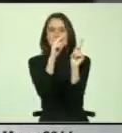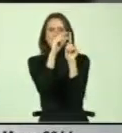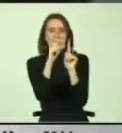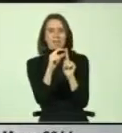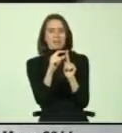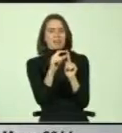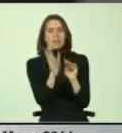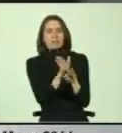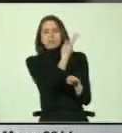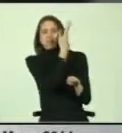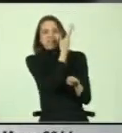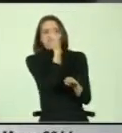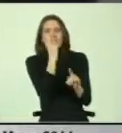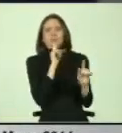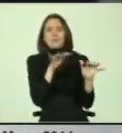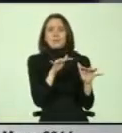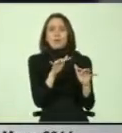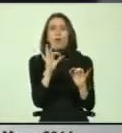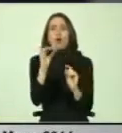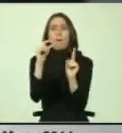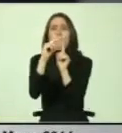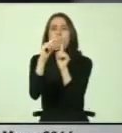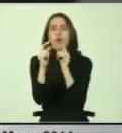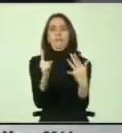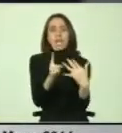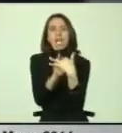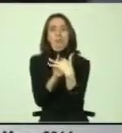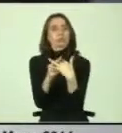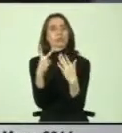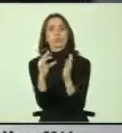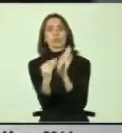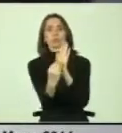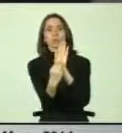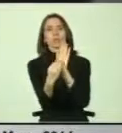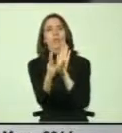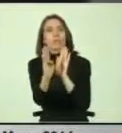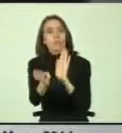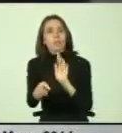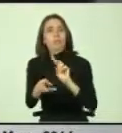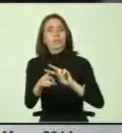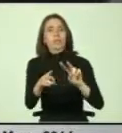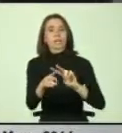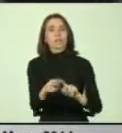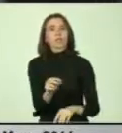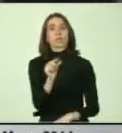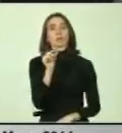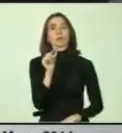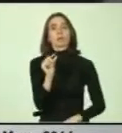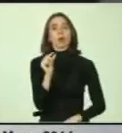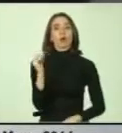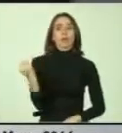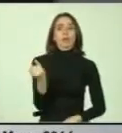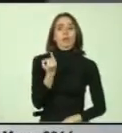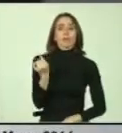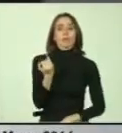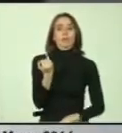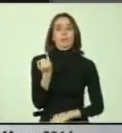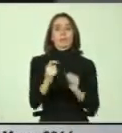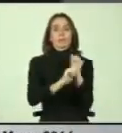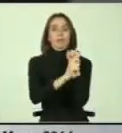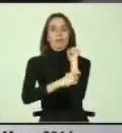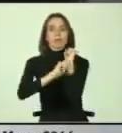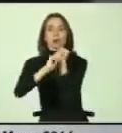que no incluye la variante inclusión en sus aspectos, siendo que deberían hacerlo. La poca autonomía e independencia de los